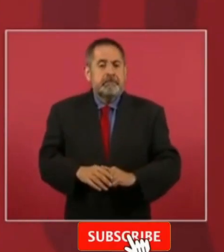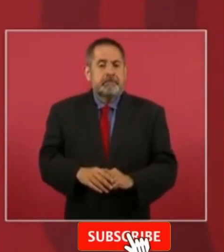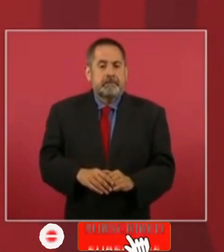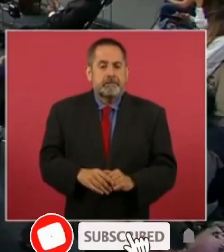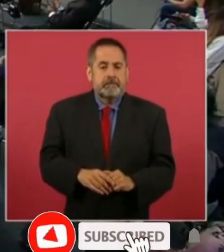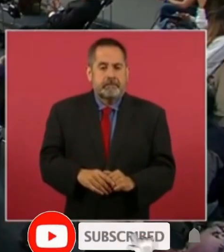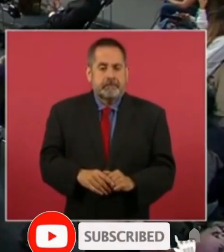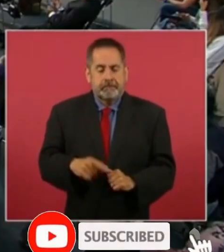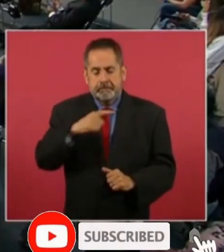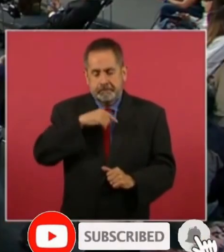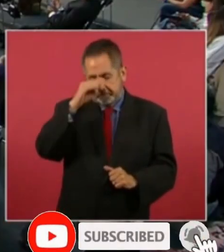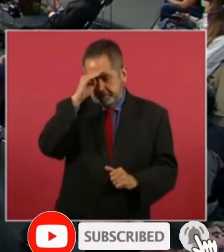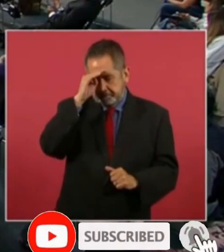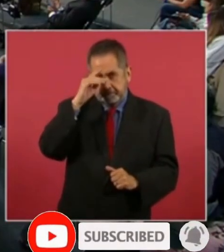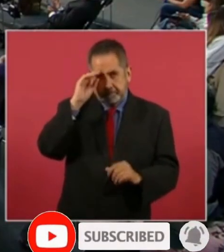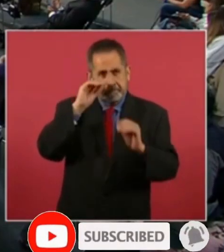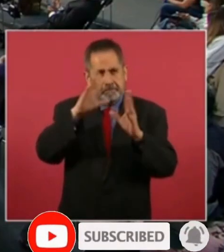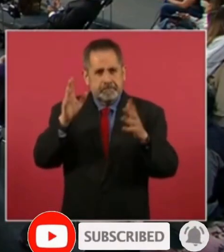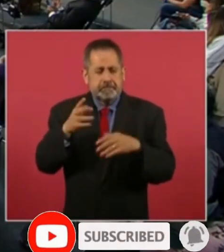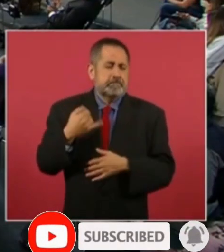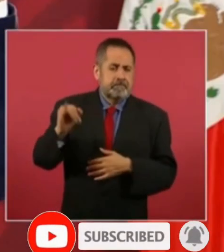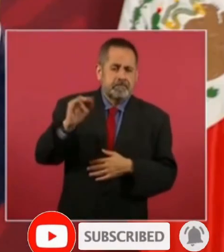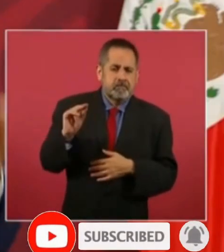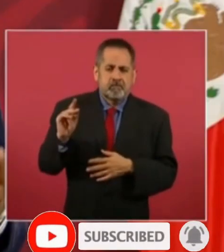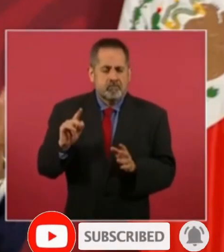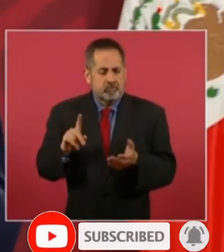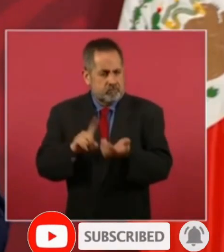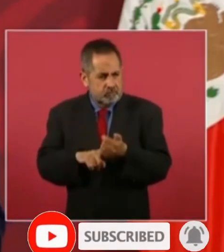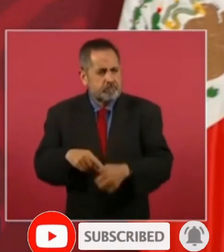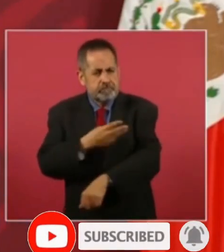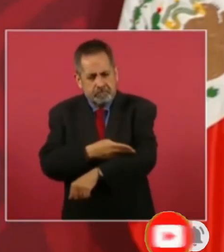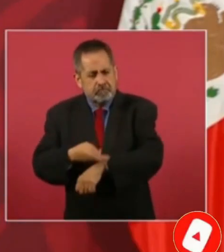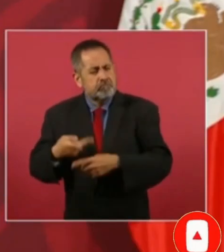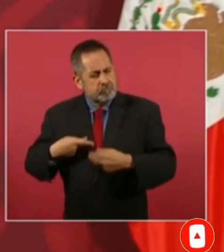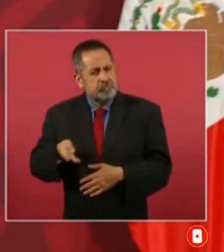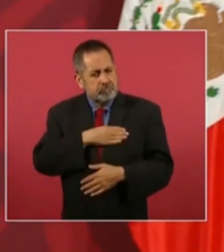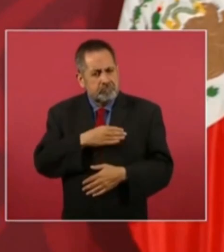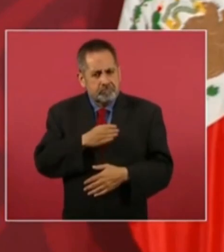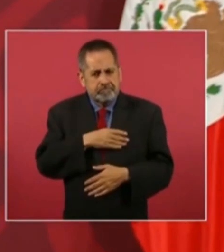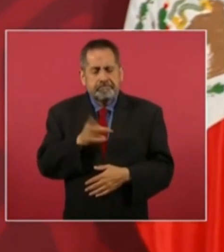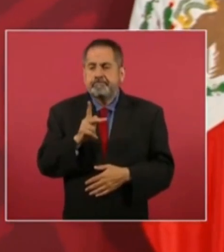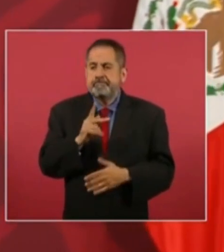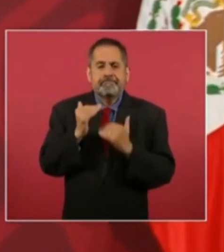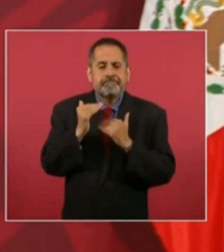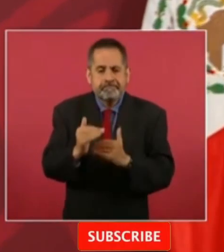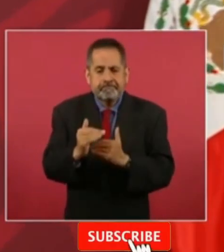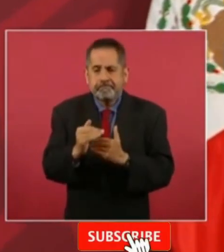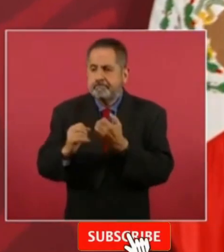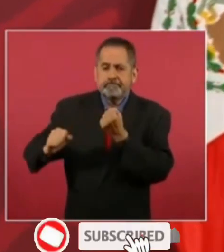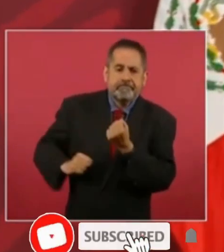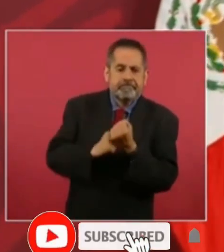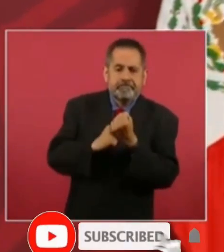no lo veía de manera despectiva no era un hombre bueno pero se quedó sin bases